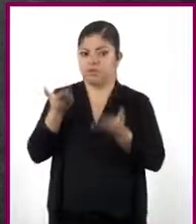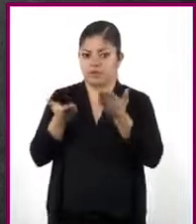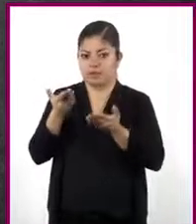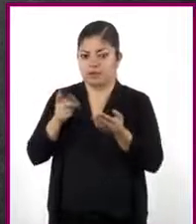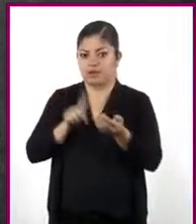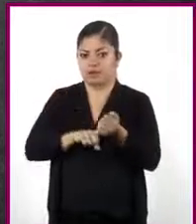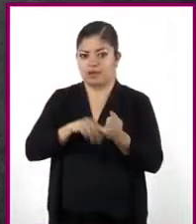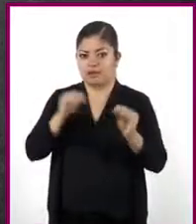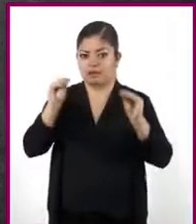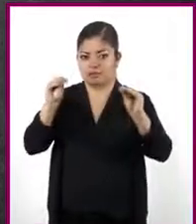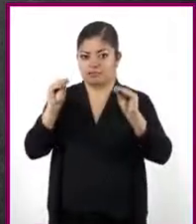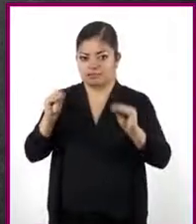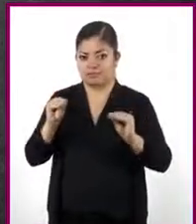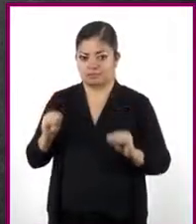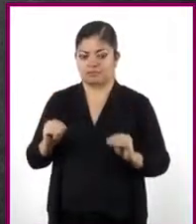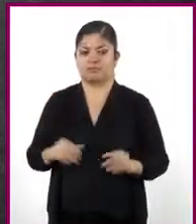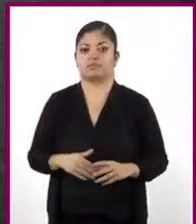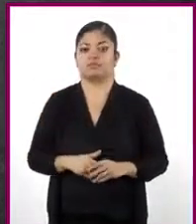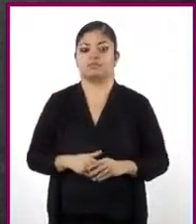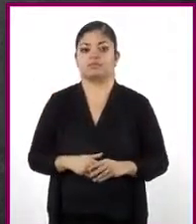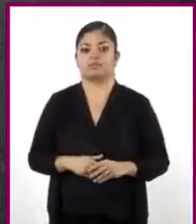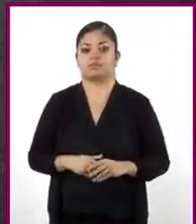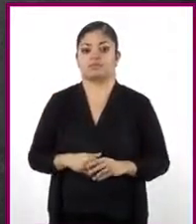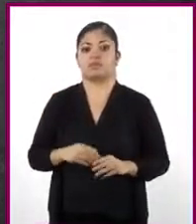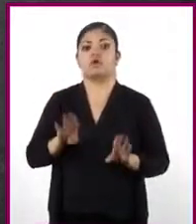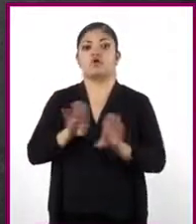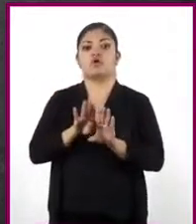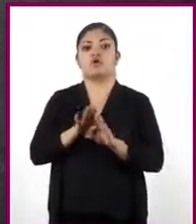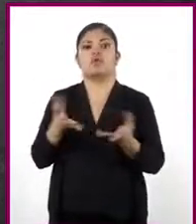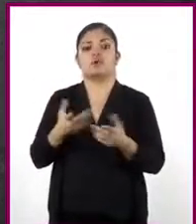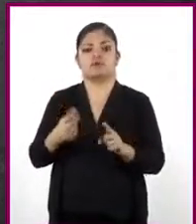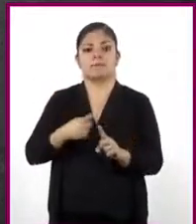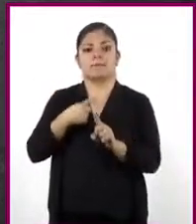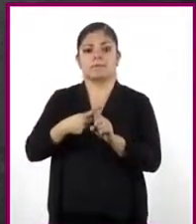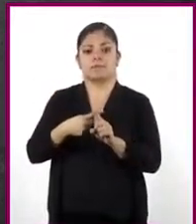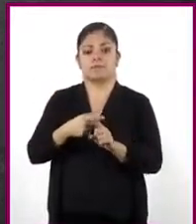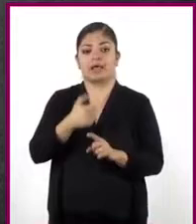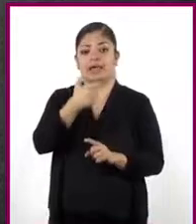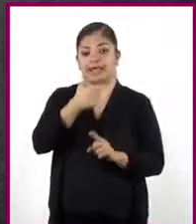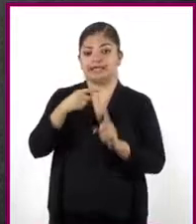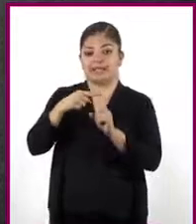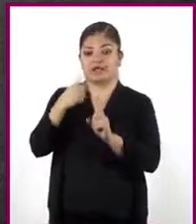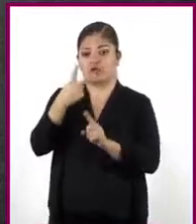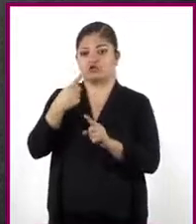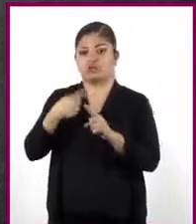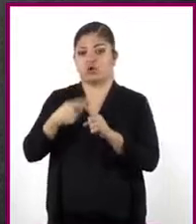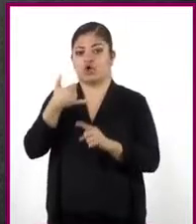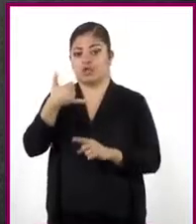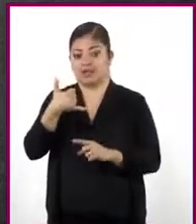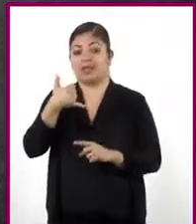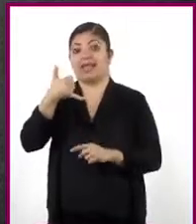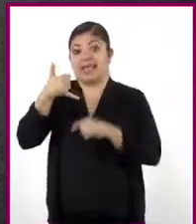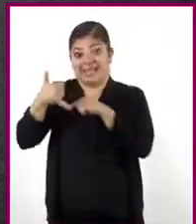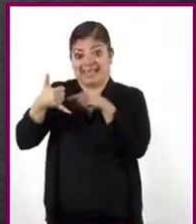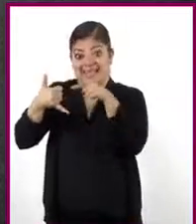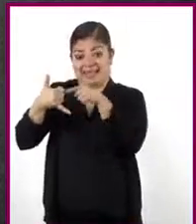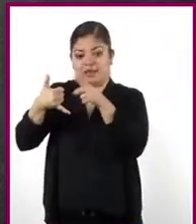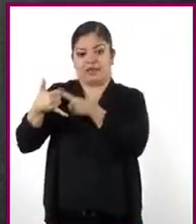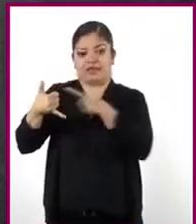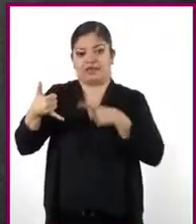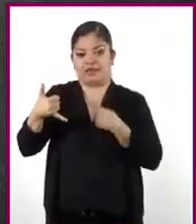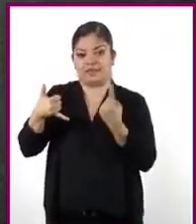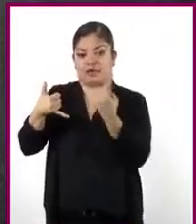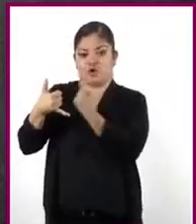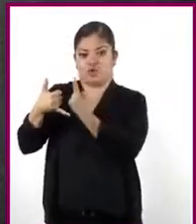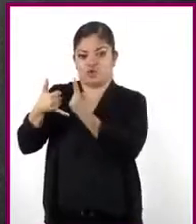manipulaciones algebraicas. Para multiplicar X entre 2 por Y a Y le ponemos un 1 en el